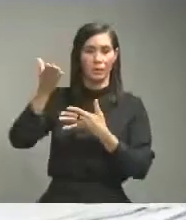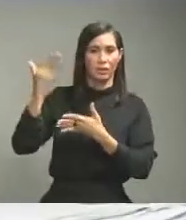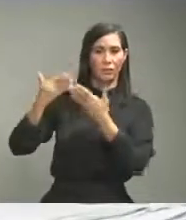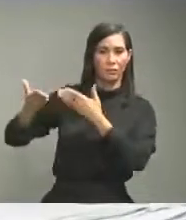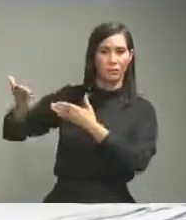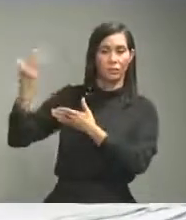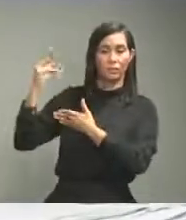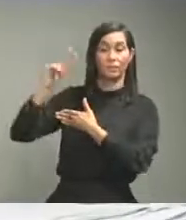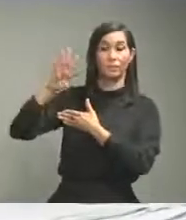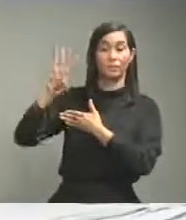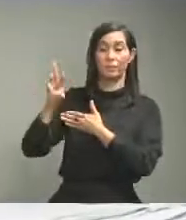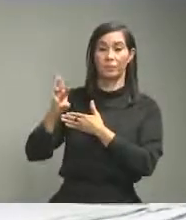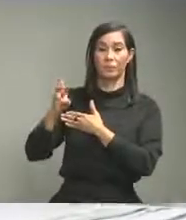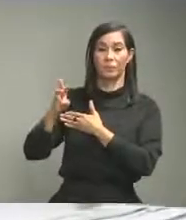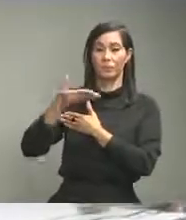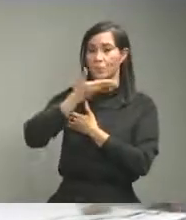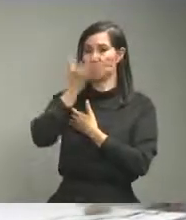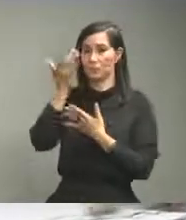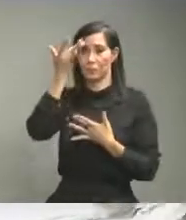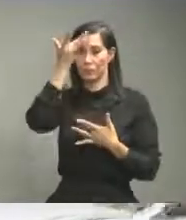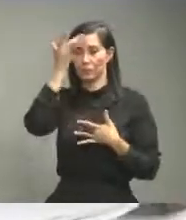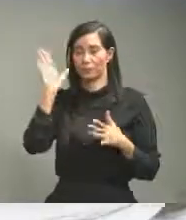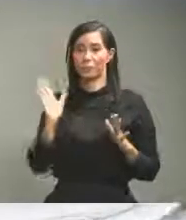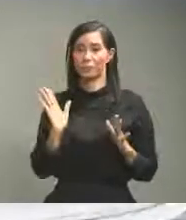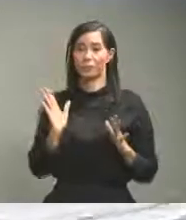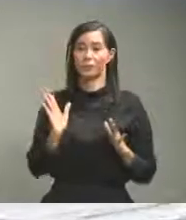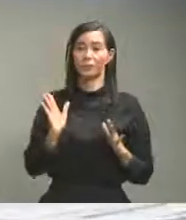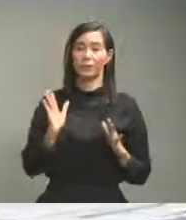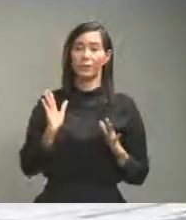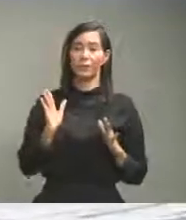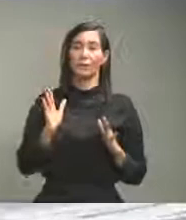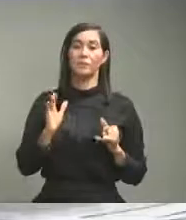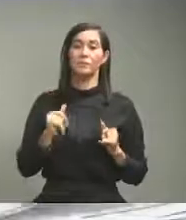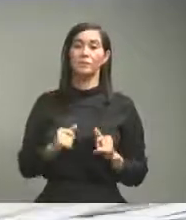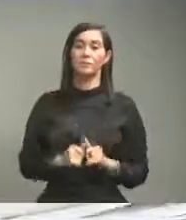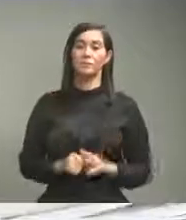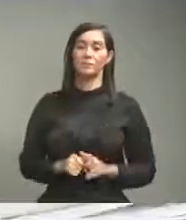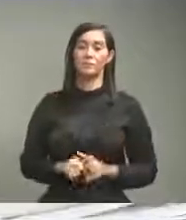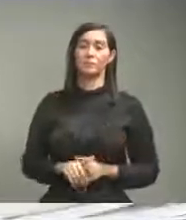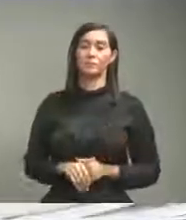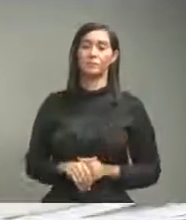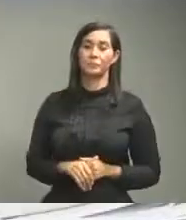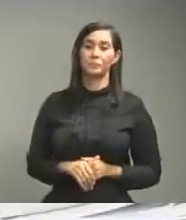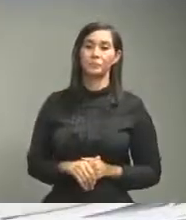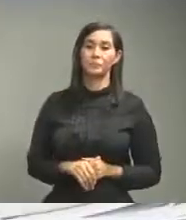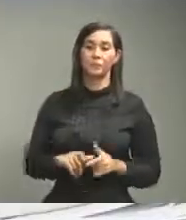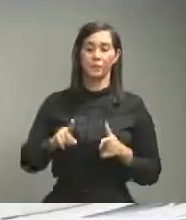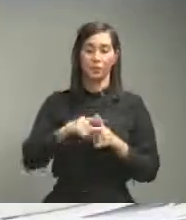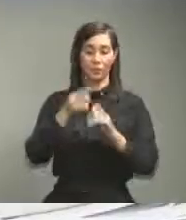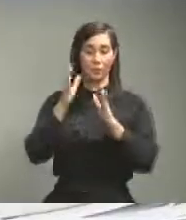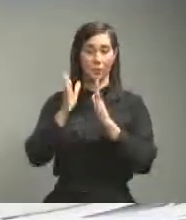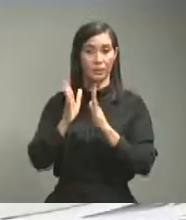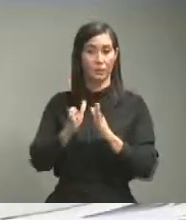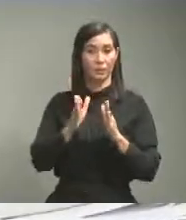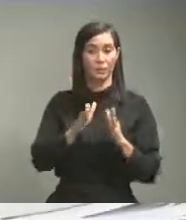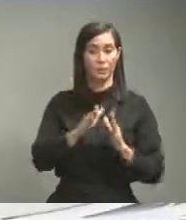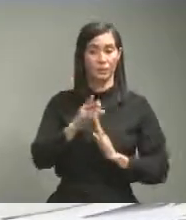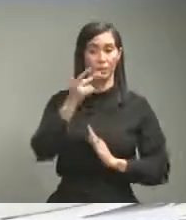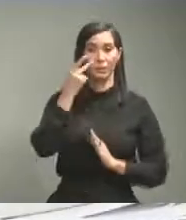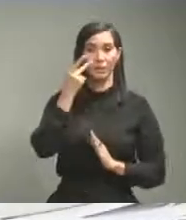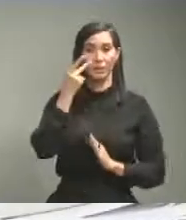el 26 no tiene casos entonces en la medida en que estos